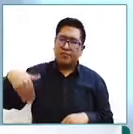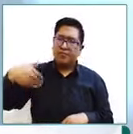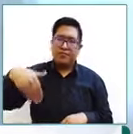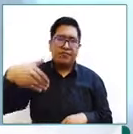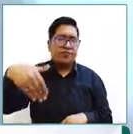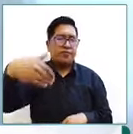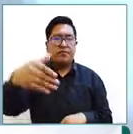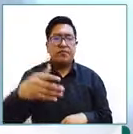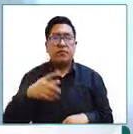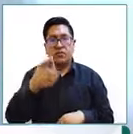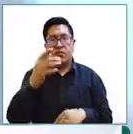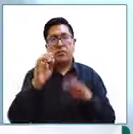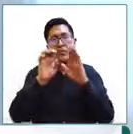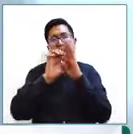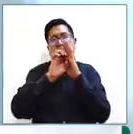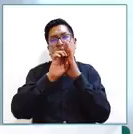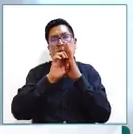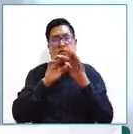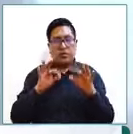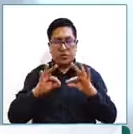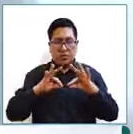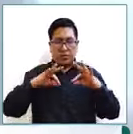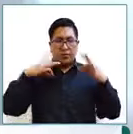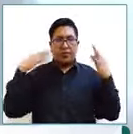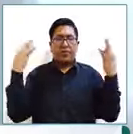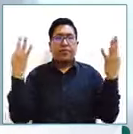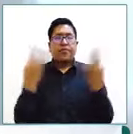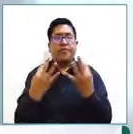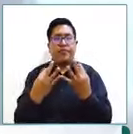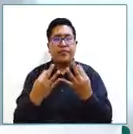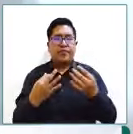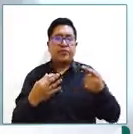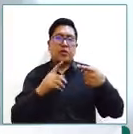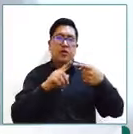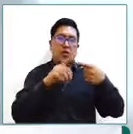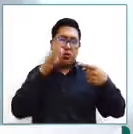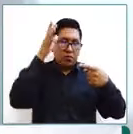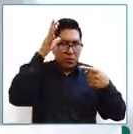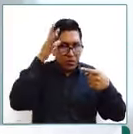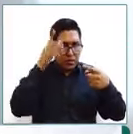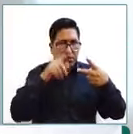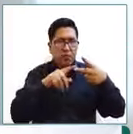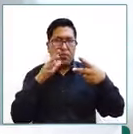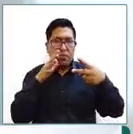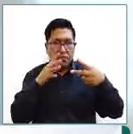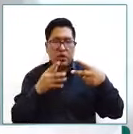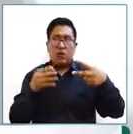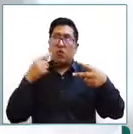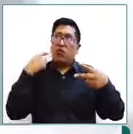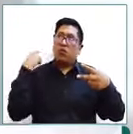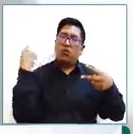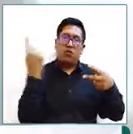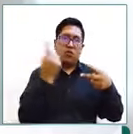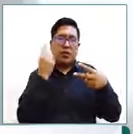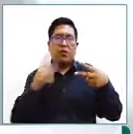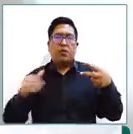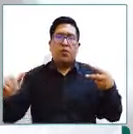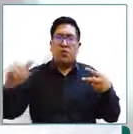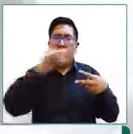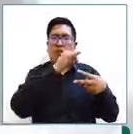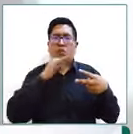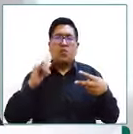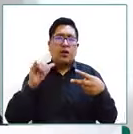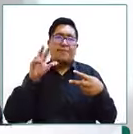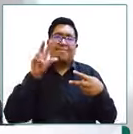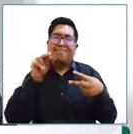necesariamente el concepto familiar puede materializarse en su ejercicio sino que existen muchas